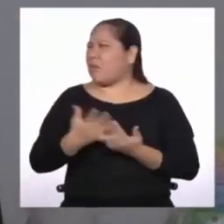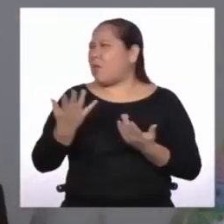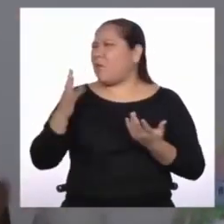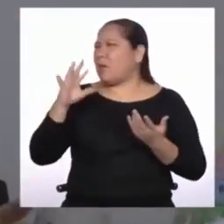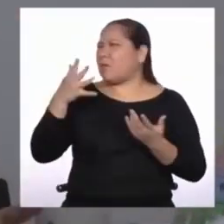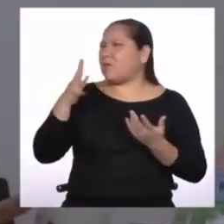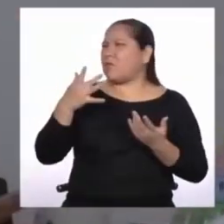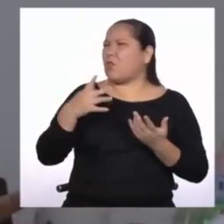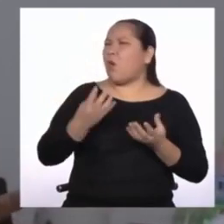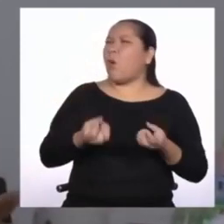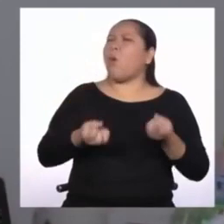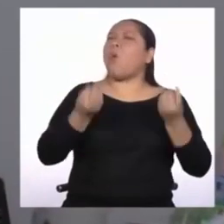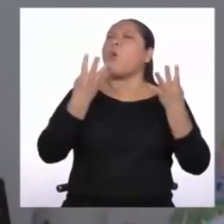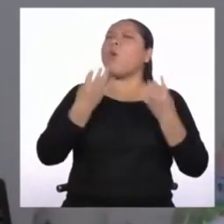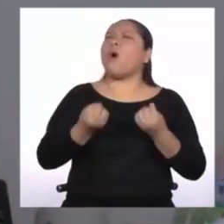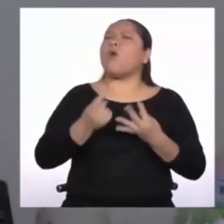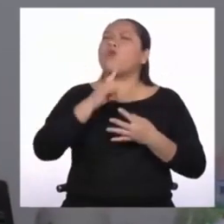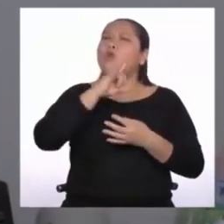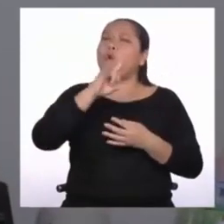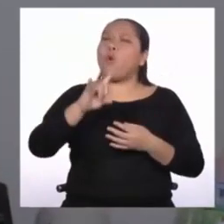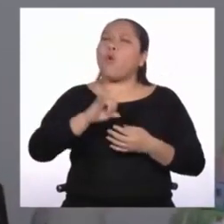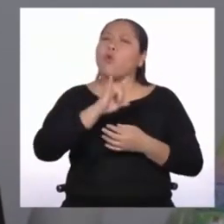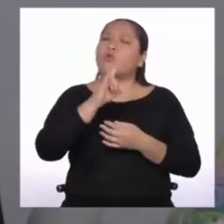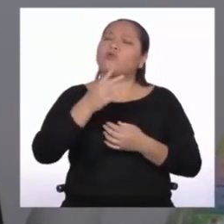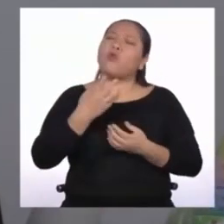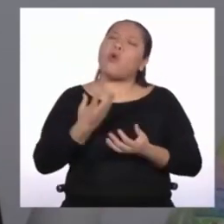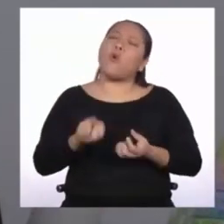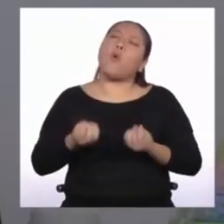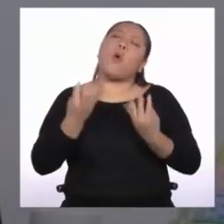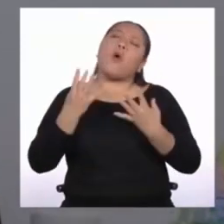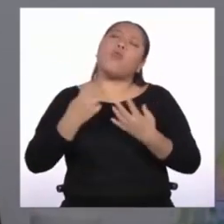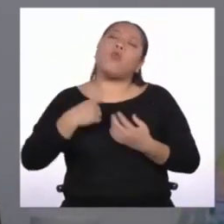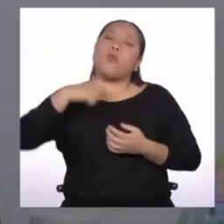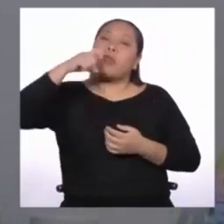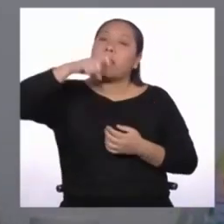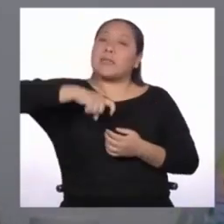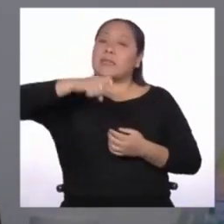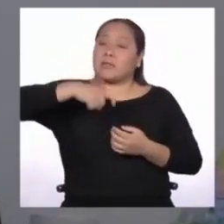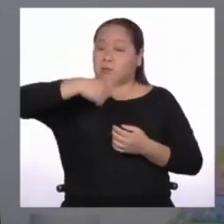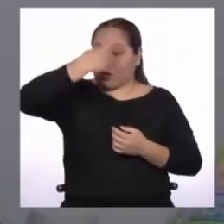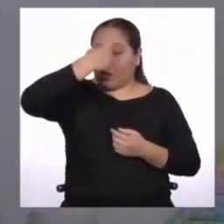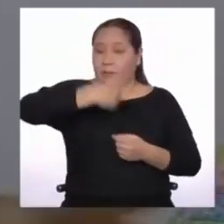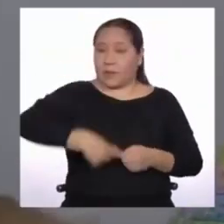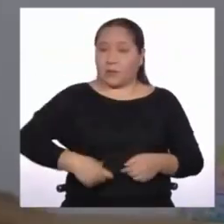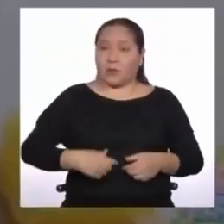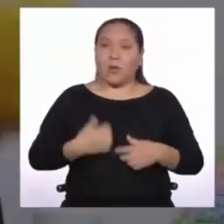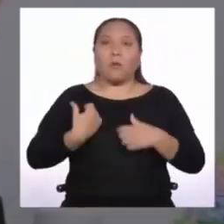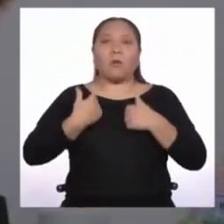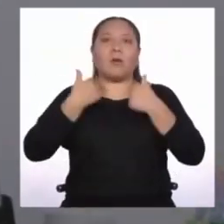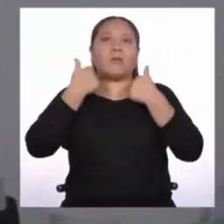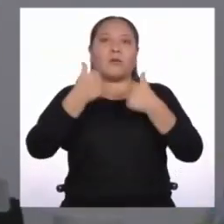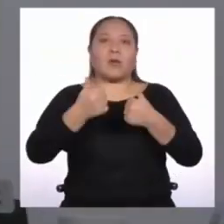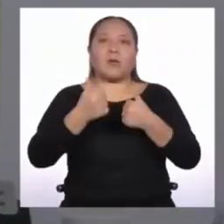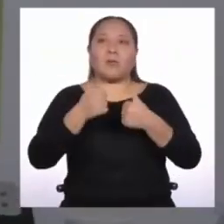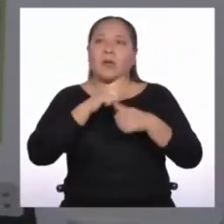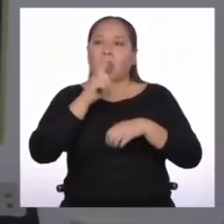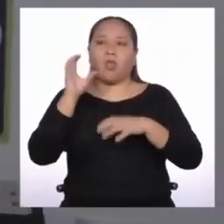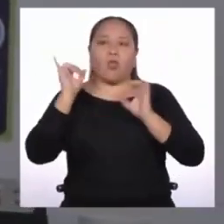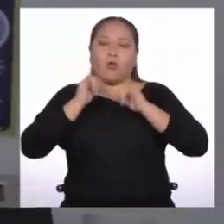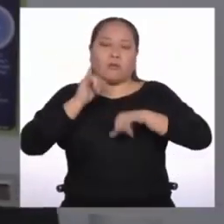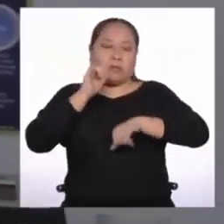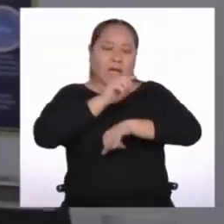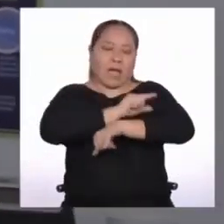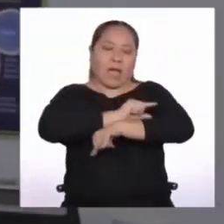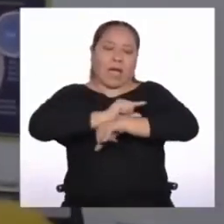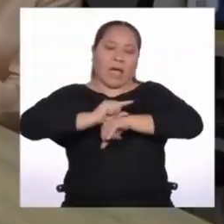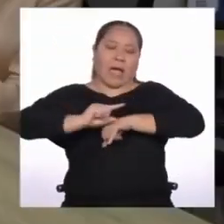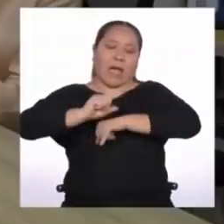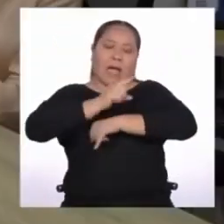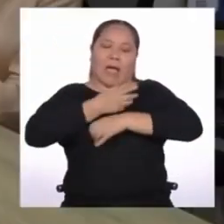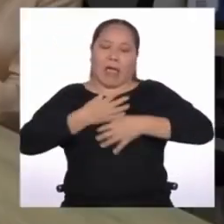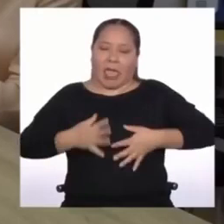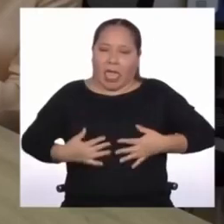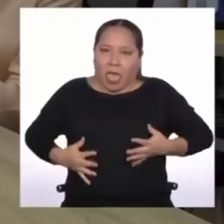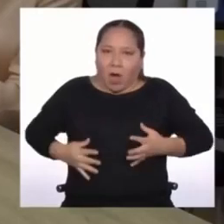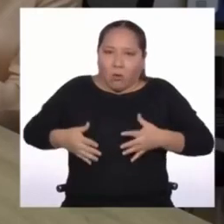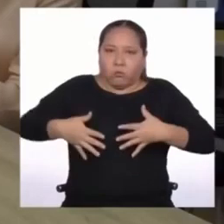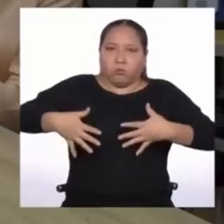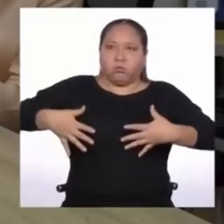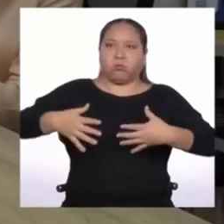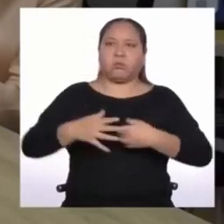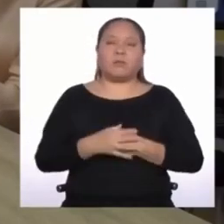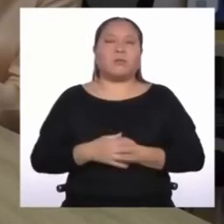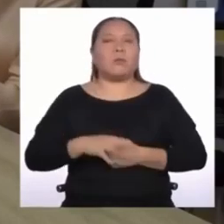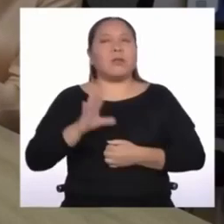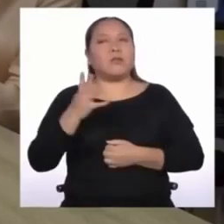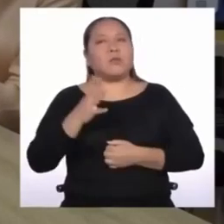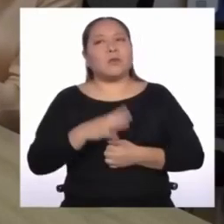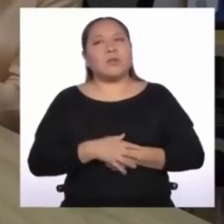utiliza o lo que necesita para mantenerse bien, para no almacenar bastante de esto en todos lados? ¿Cuánto es el promedio?